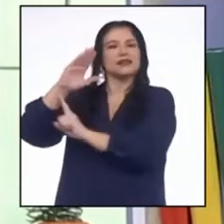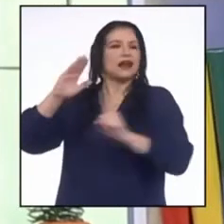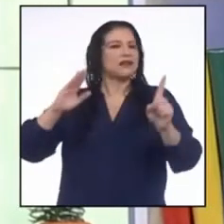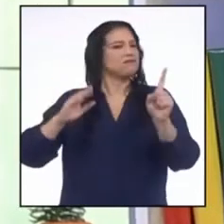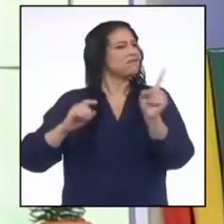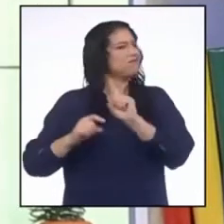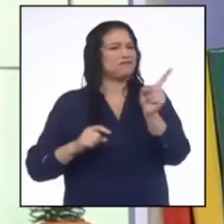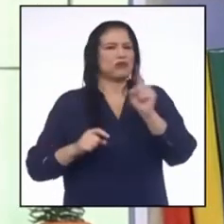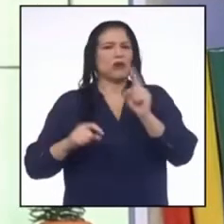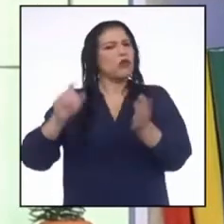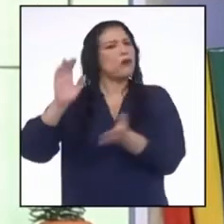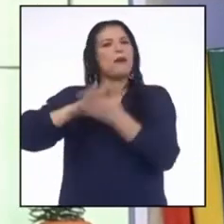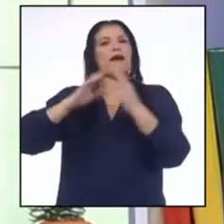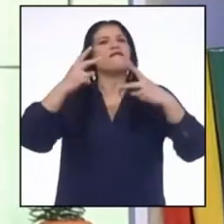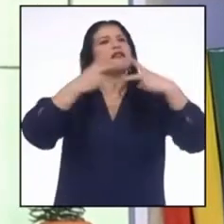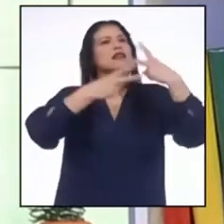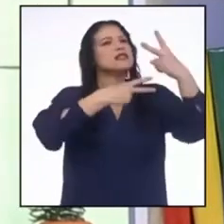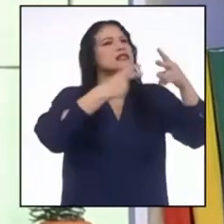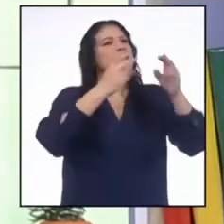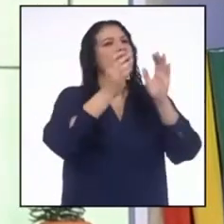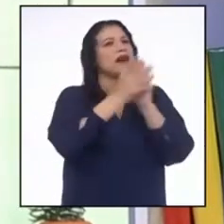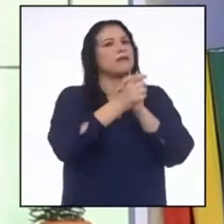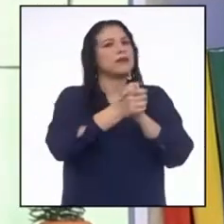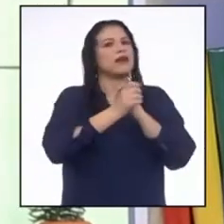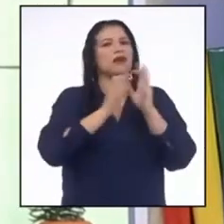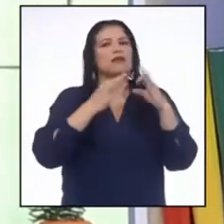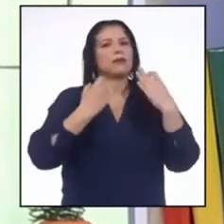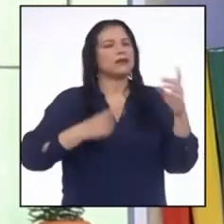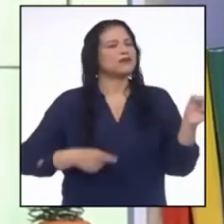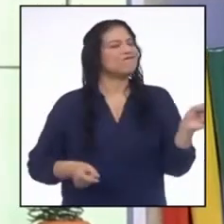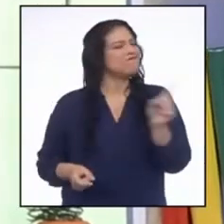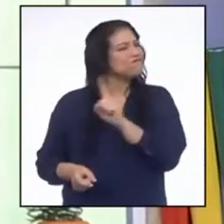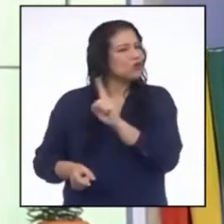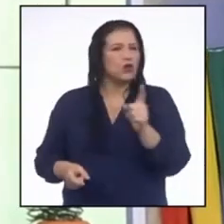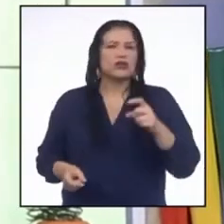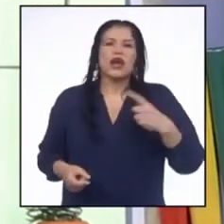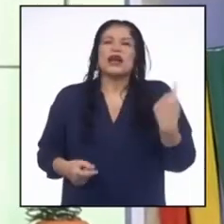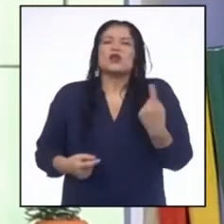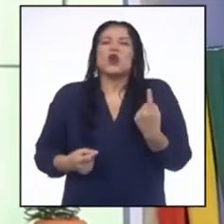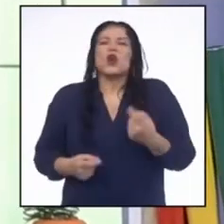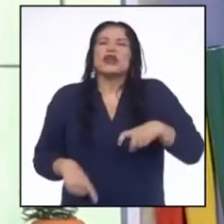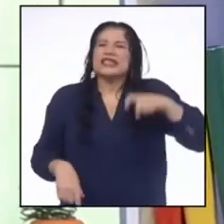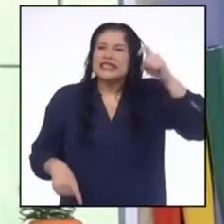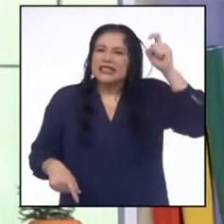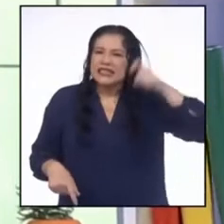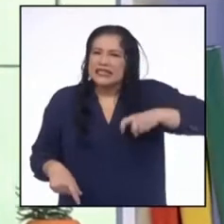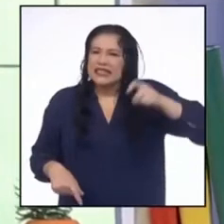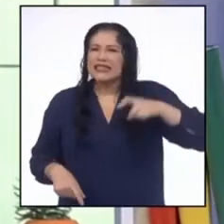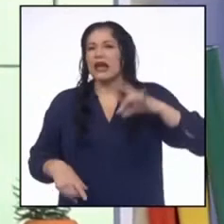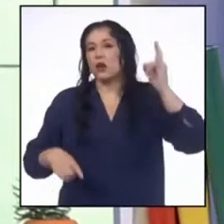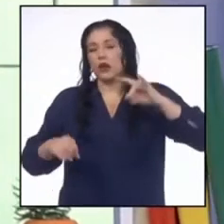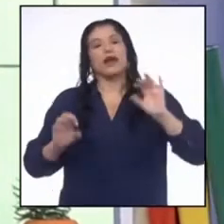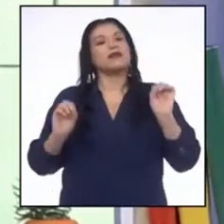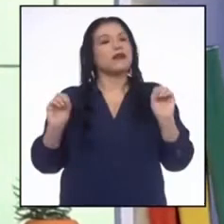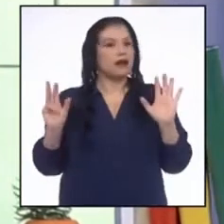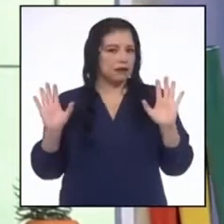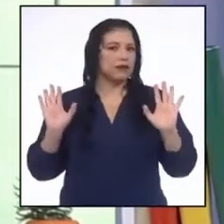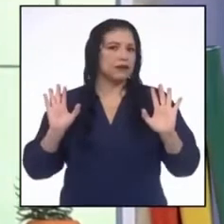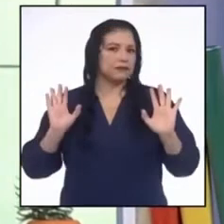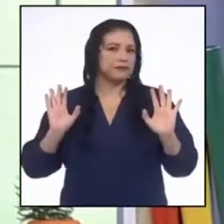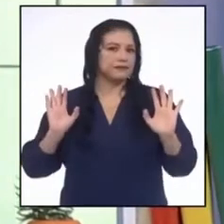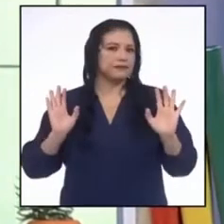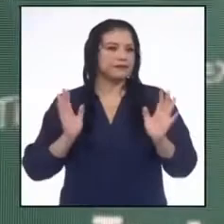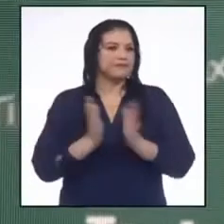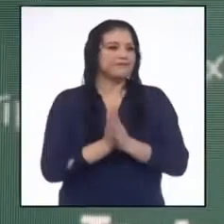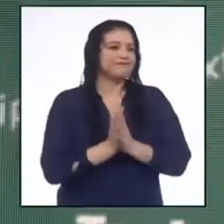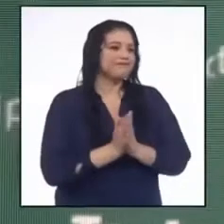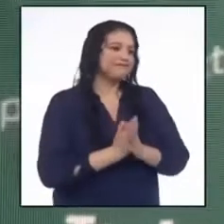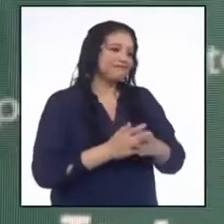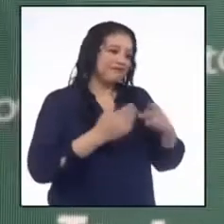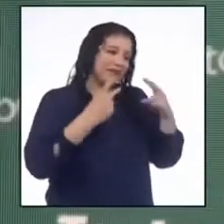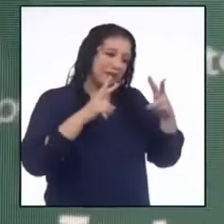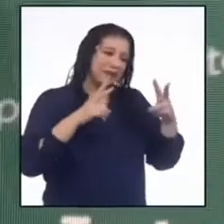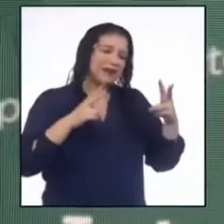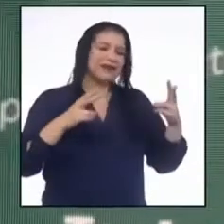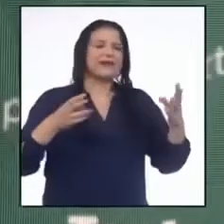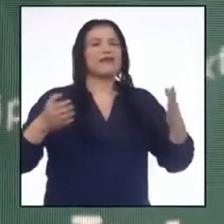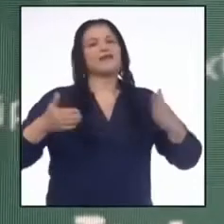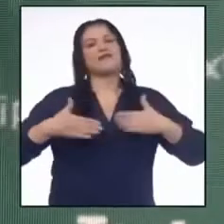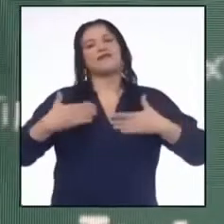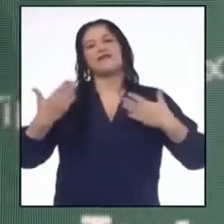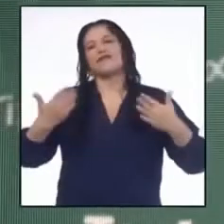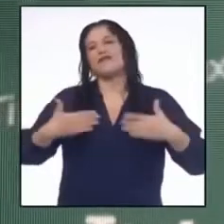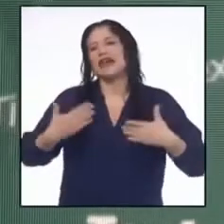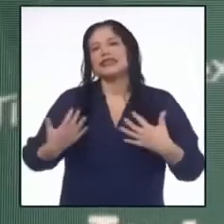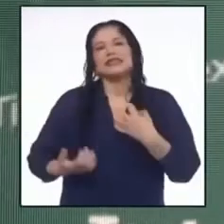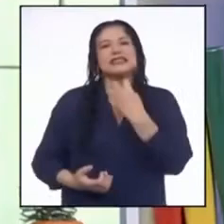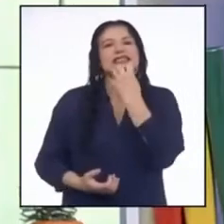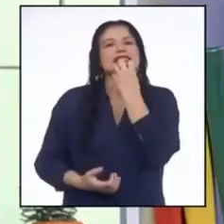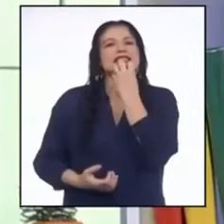visitemos a nuestros familiares o amigos, si no es absolutamente necesario. ¡Qué alegría volverte a ver, Stephanie!